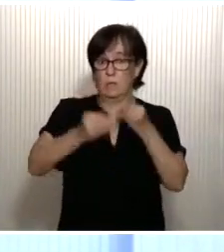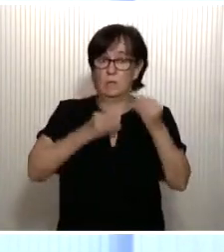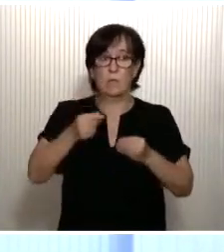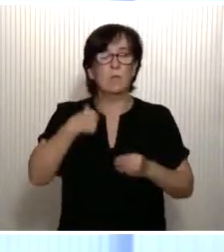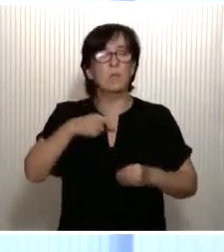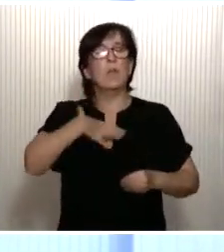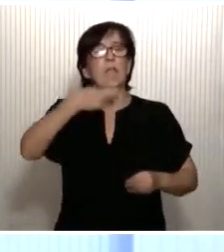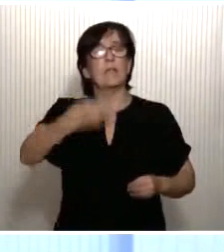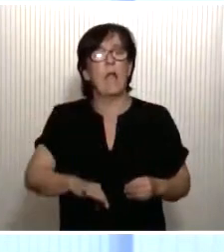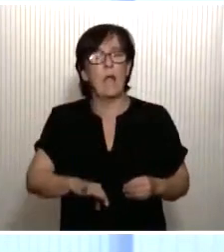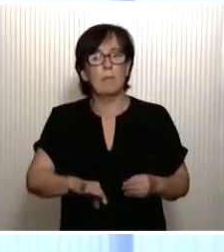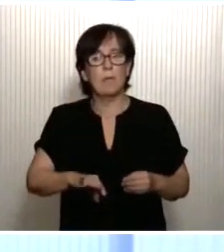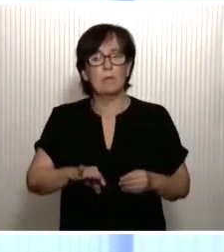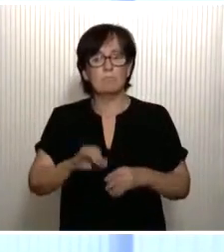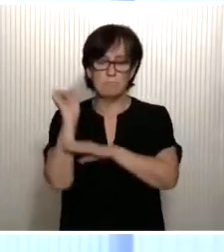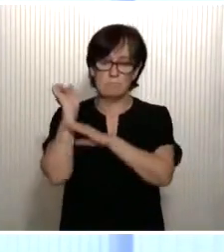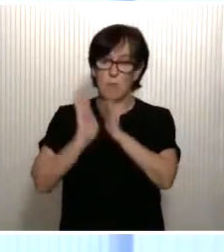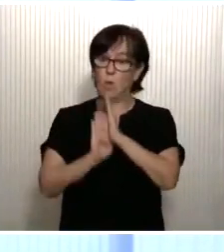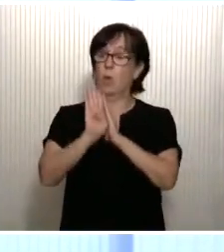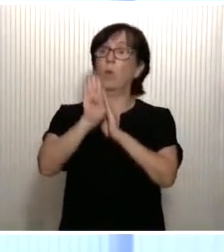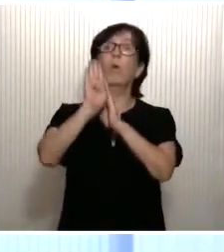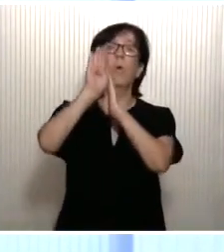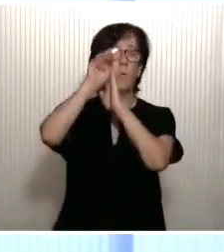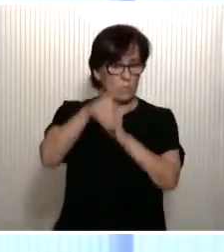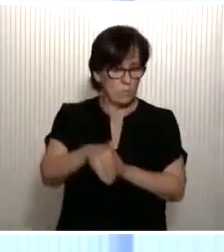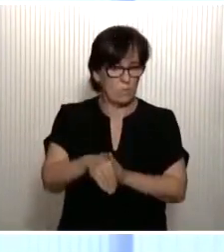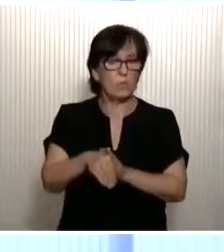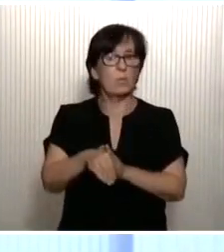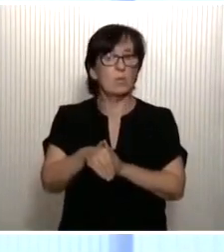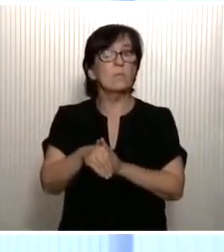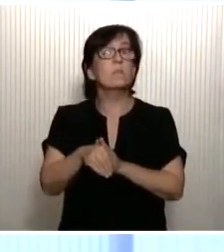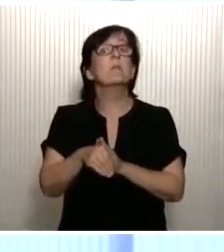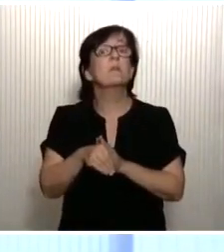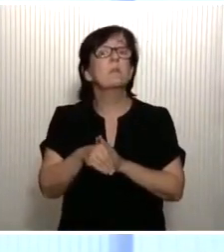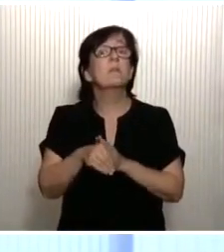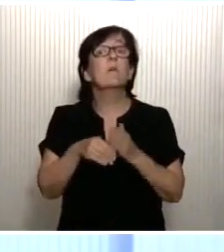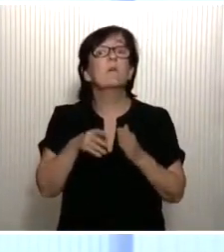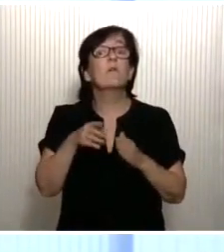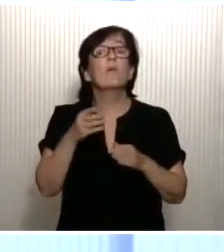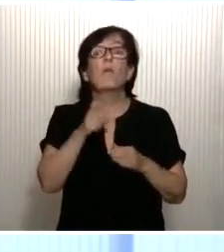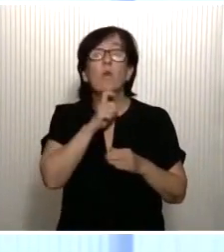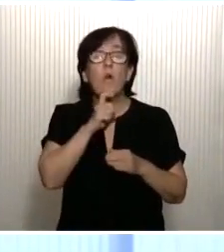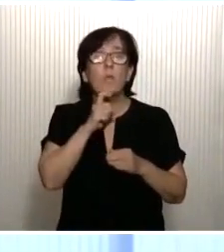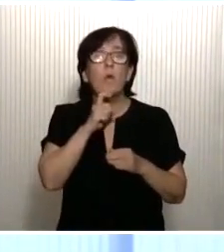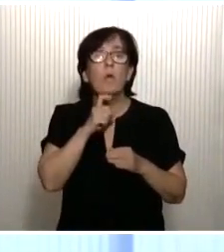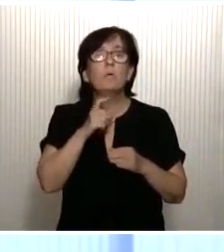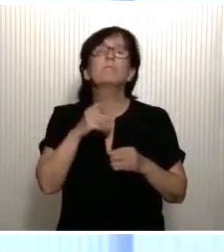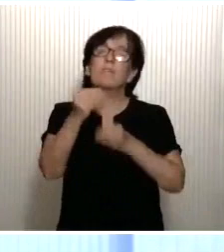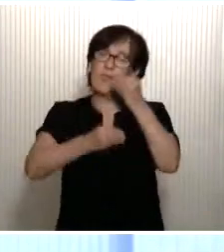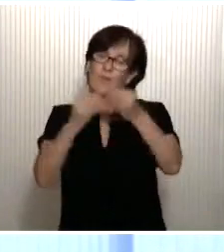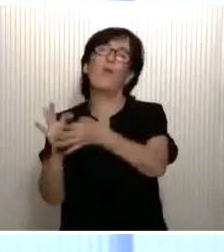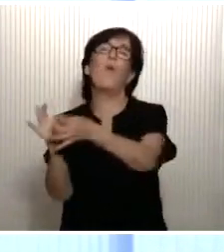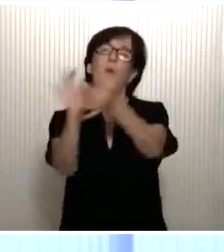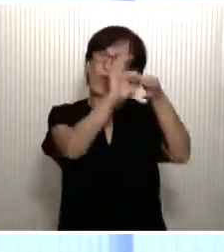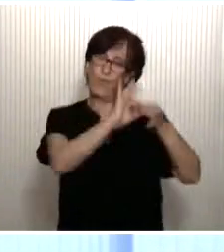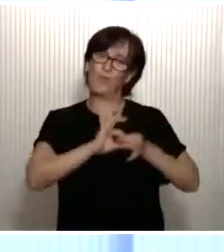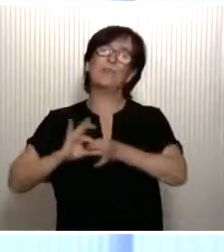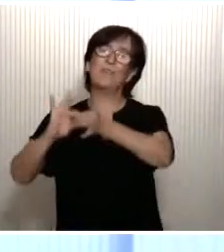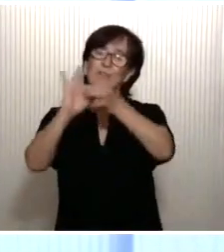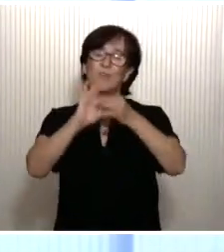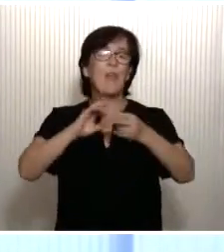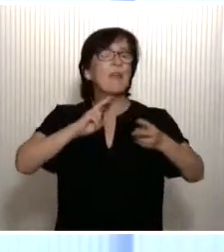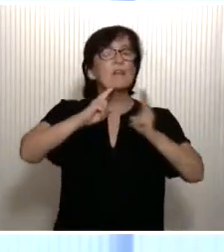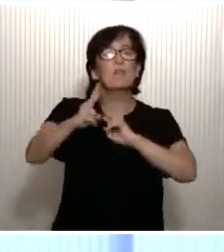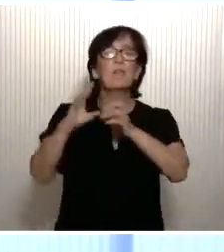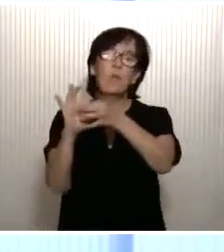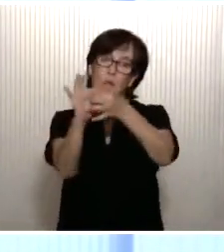fuimos capaces de doblegar la curva ¿cuándo? Cuando todos actuamos unidos, cuando todos respondimos unidos.